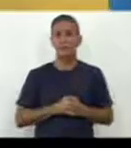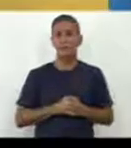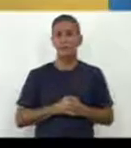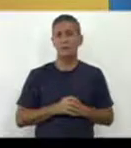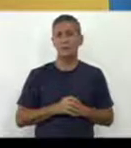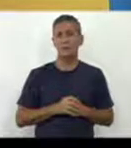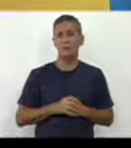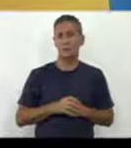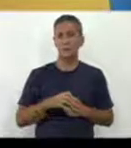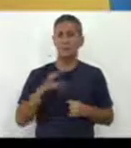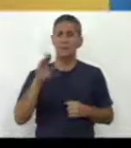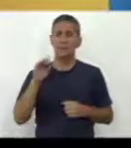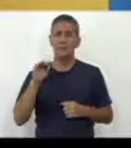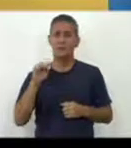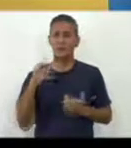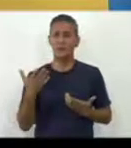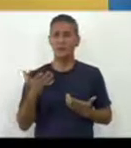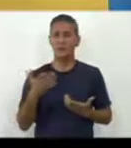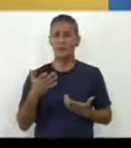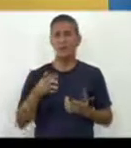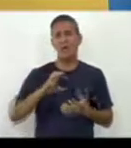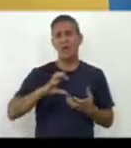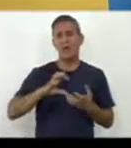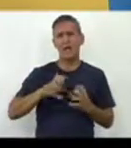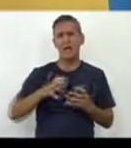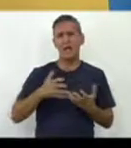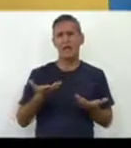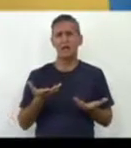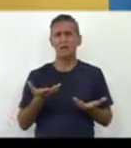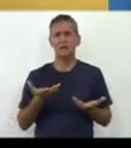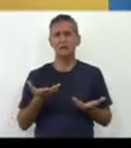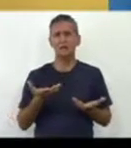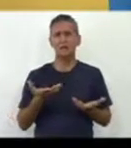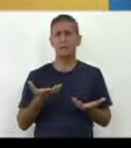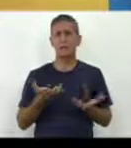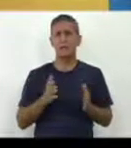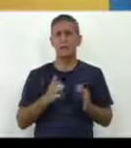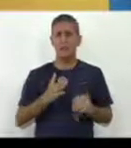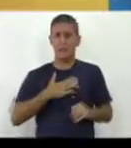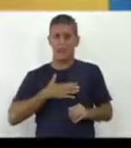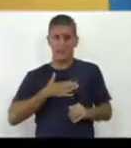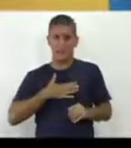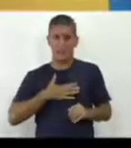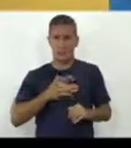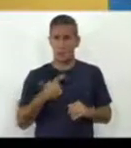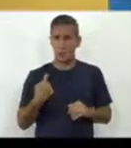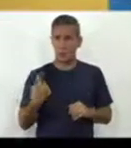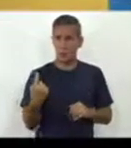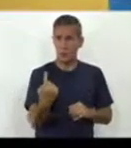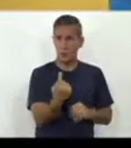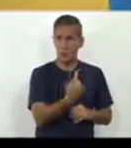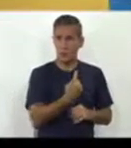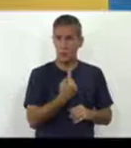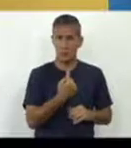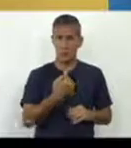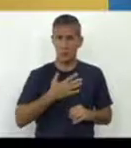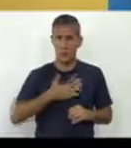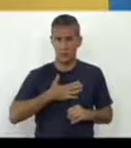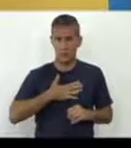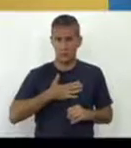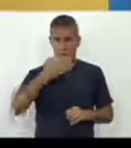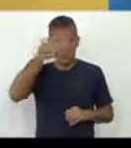nos estamos refiriendo al modo en que de manera particular en nuestro contexto cubano